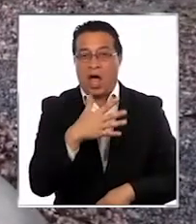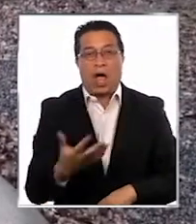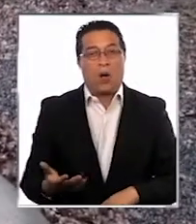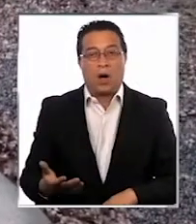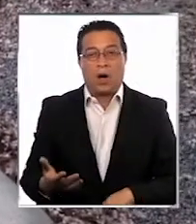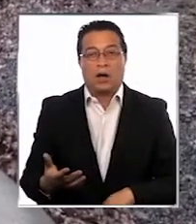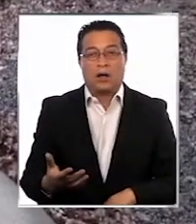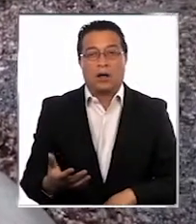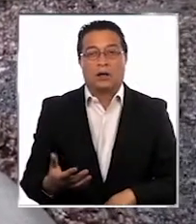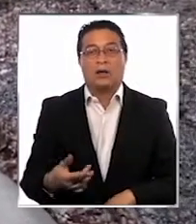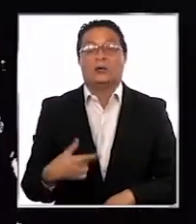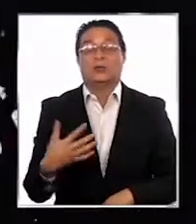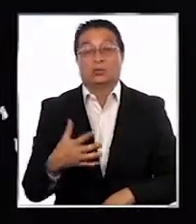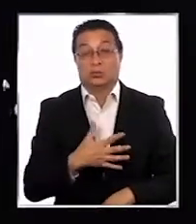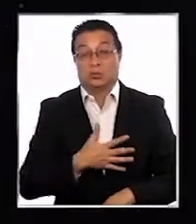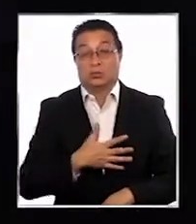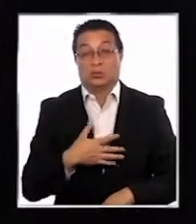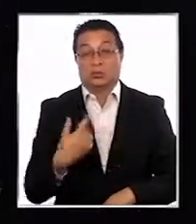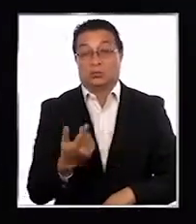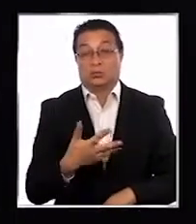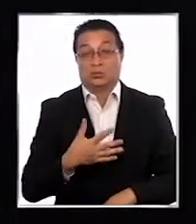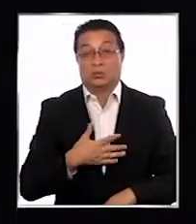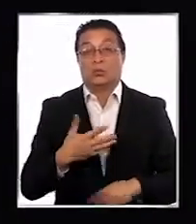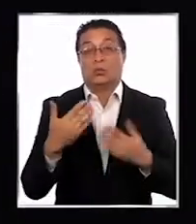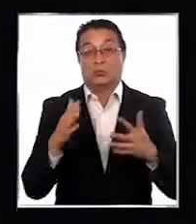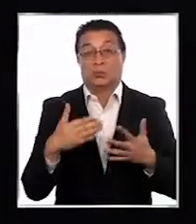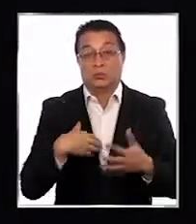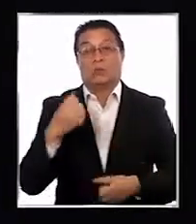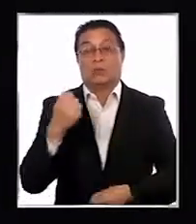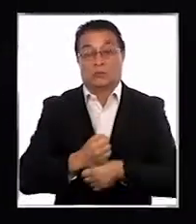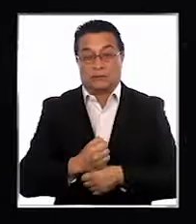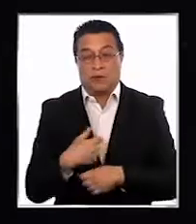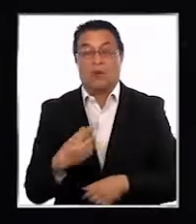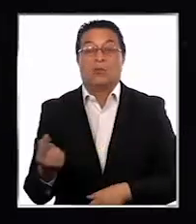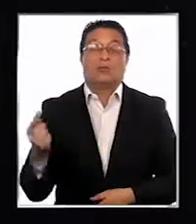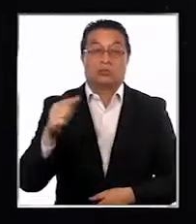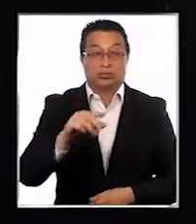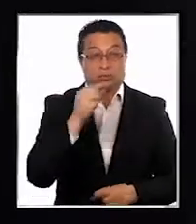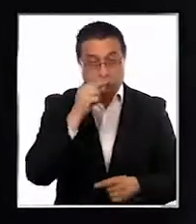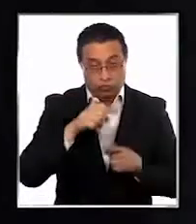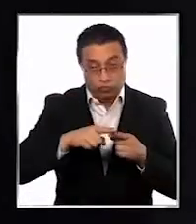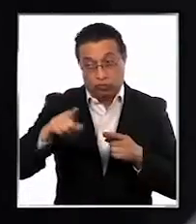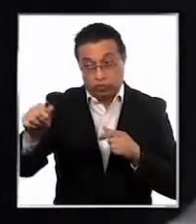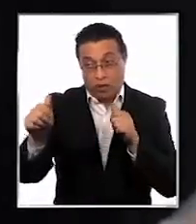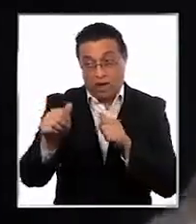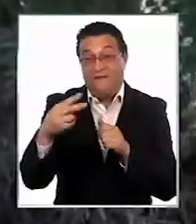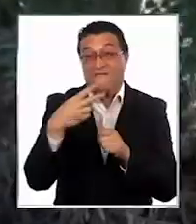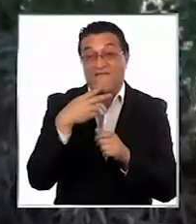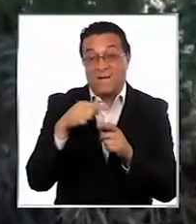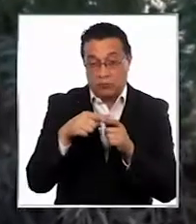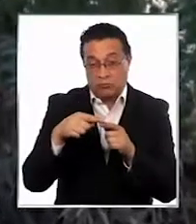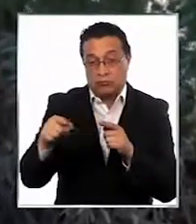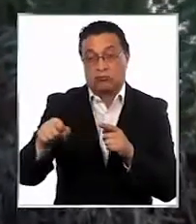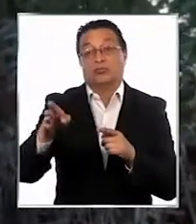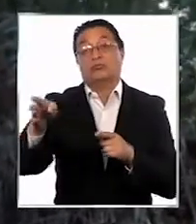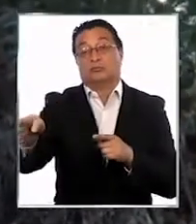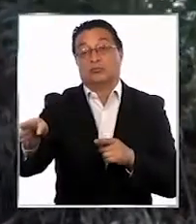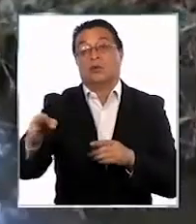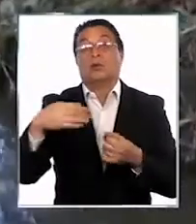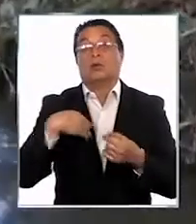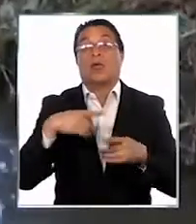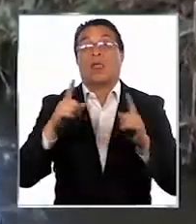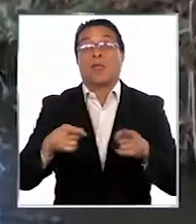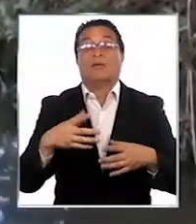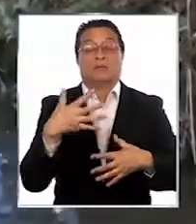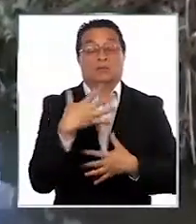Que yo tengo un caballero que me viene a trabajar acá, que es un poco más adentro de donde yo vivo. Se tuvo